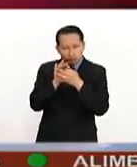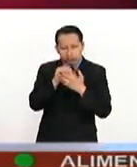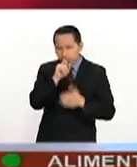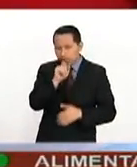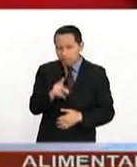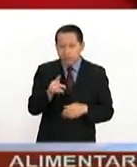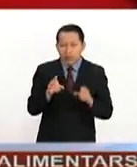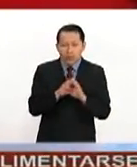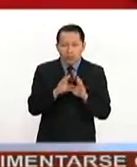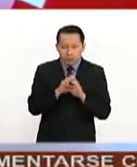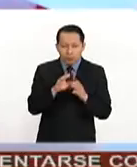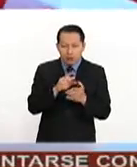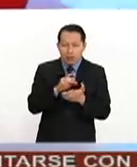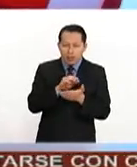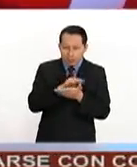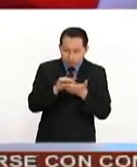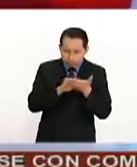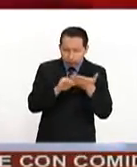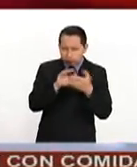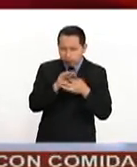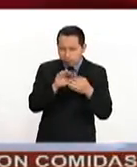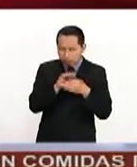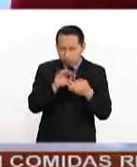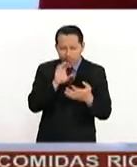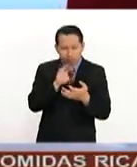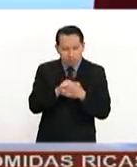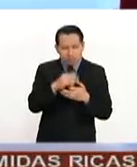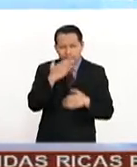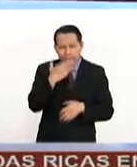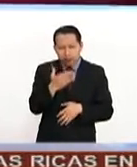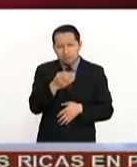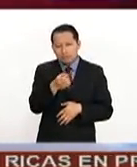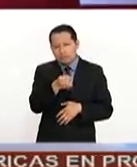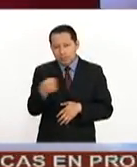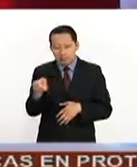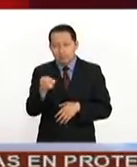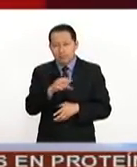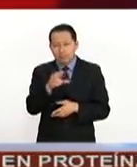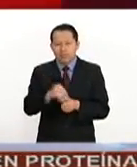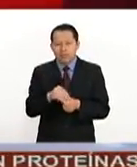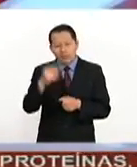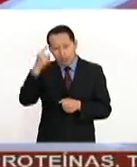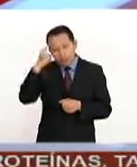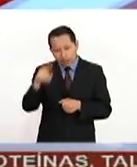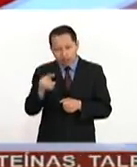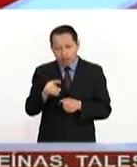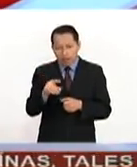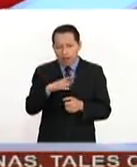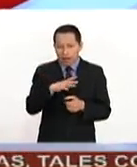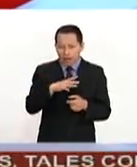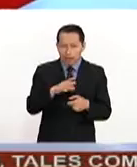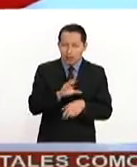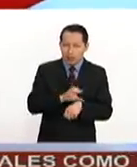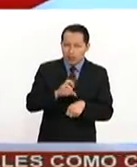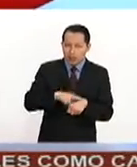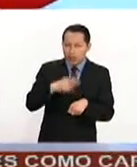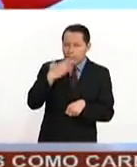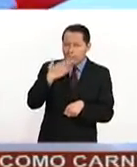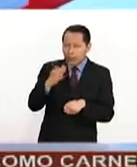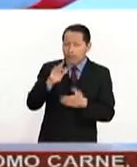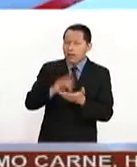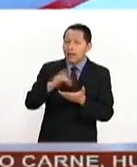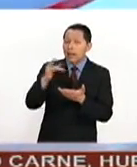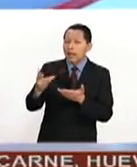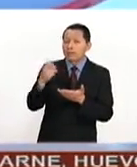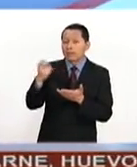se escribió, se alineó a lo que se dispuso para tener justamente cierta moderación. Te agradecemos mucho